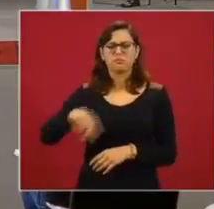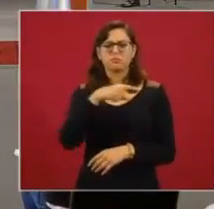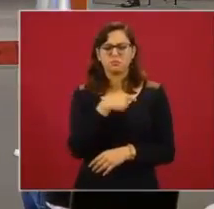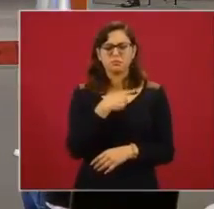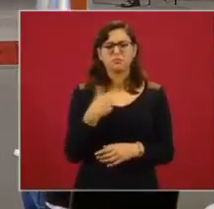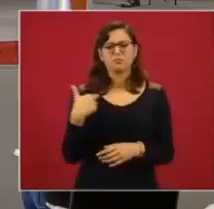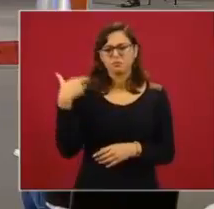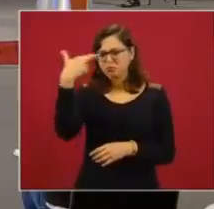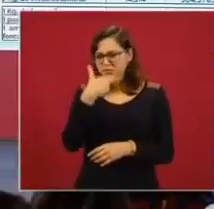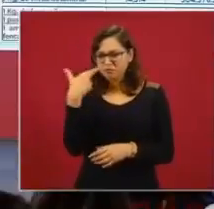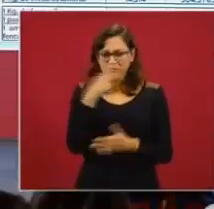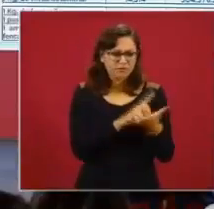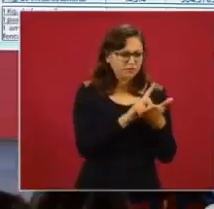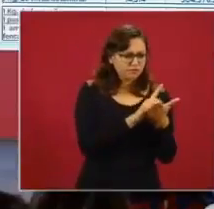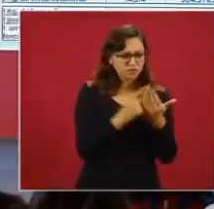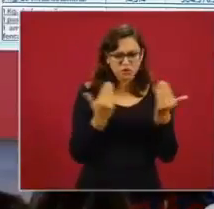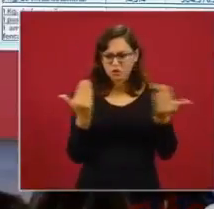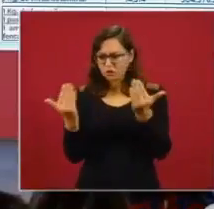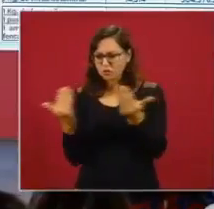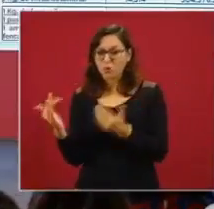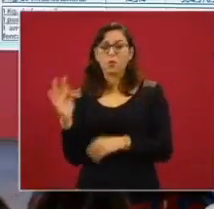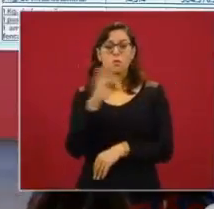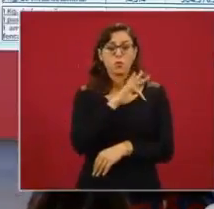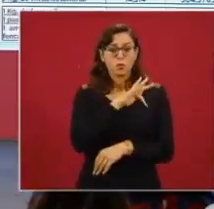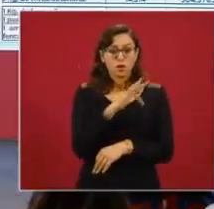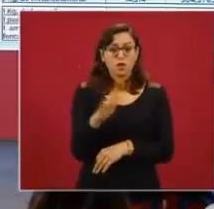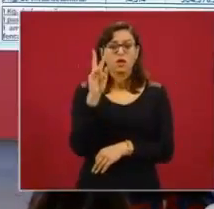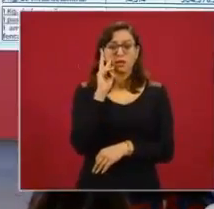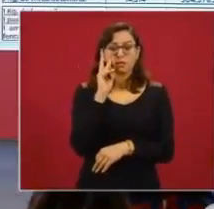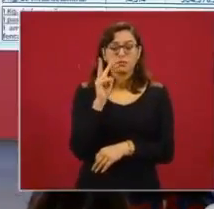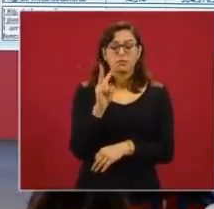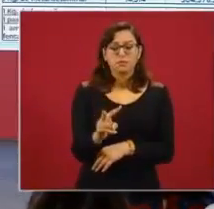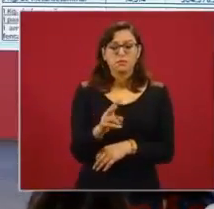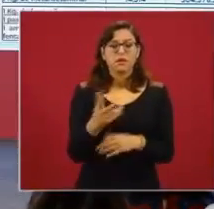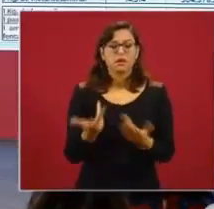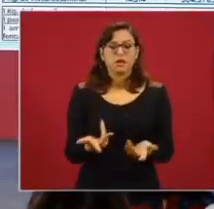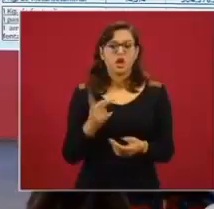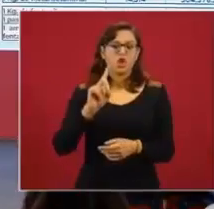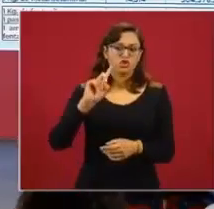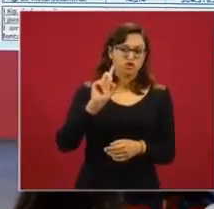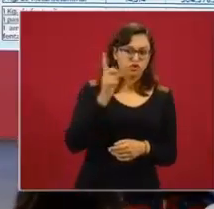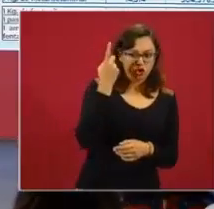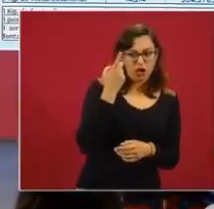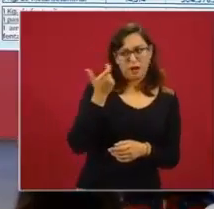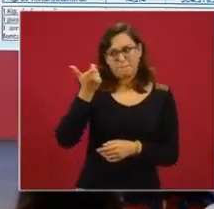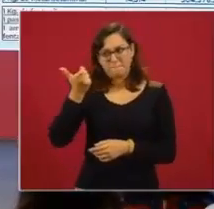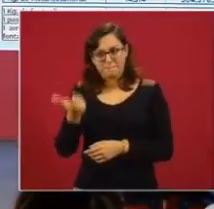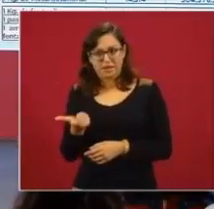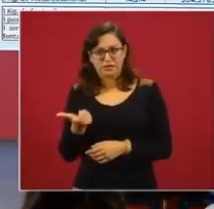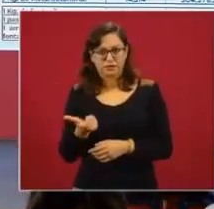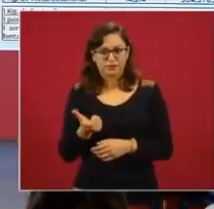del costo de las drogas. Y aquí pueden ustedes observar. Aquí está el precio en dólares. Aquí está el precio en pesos.